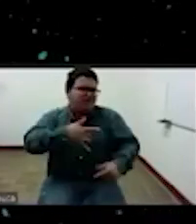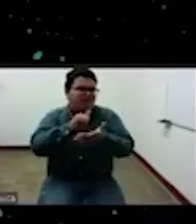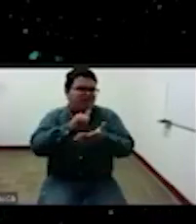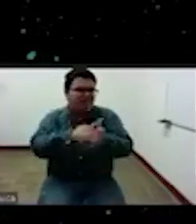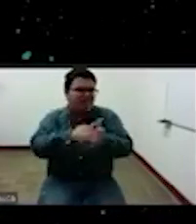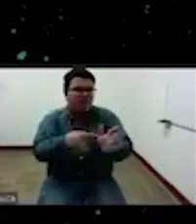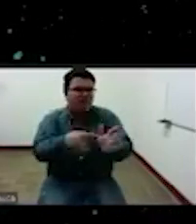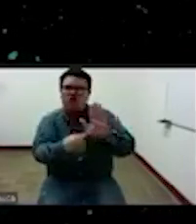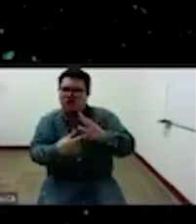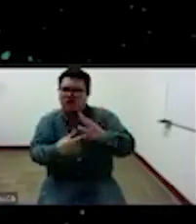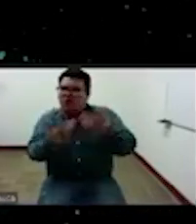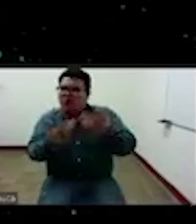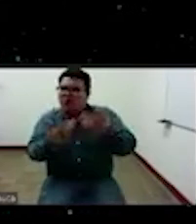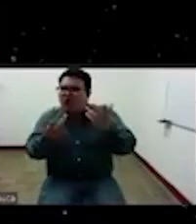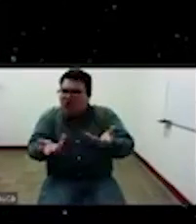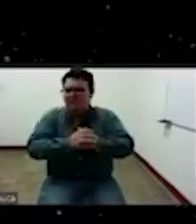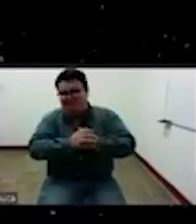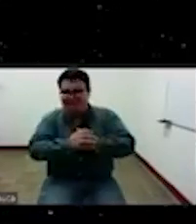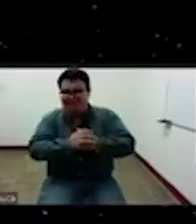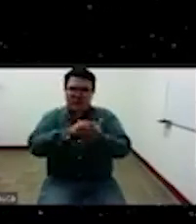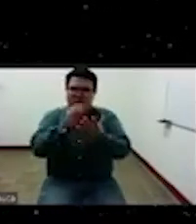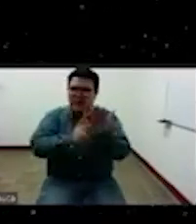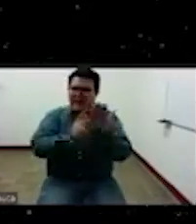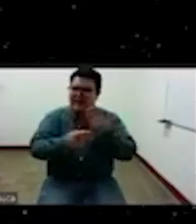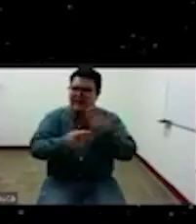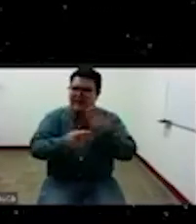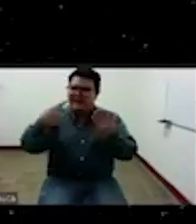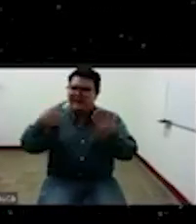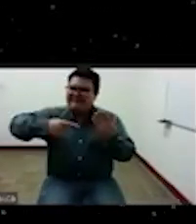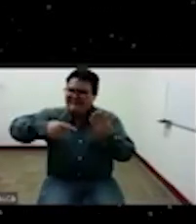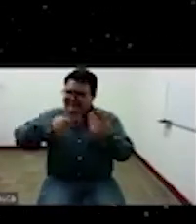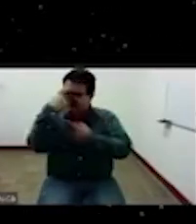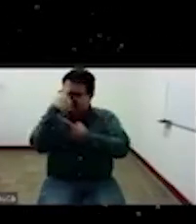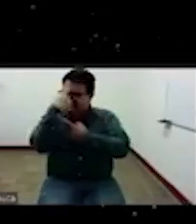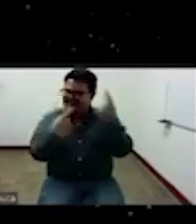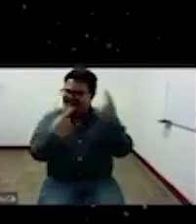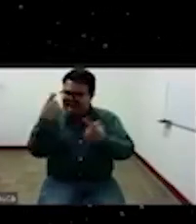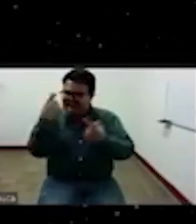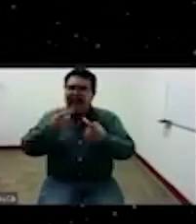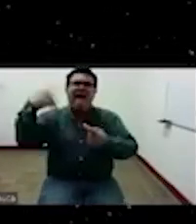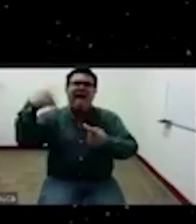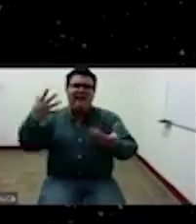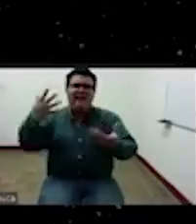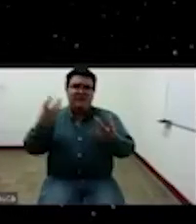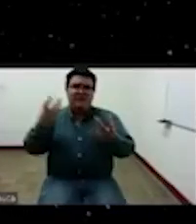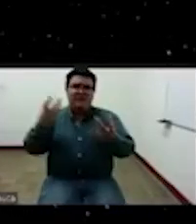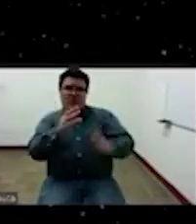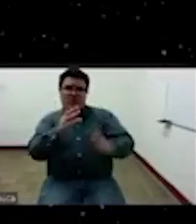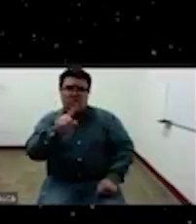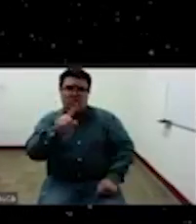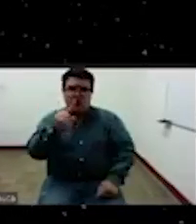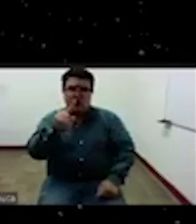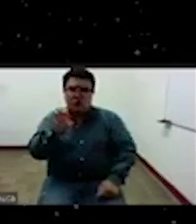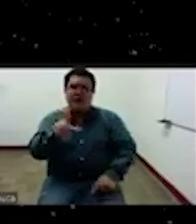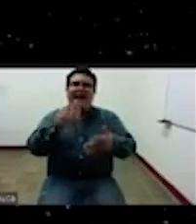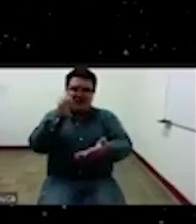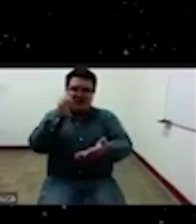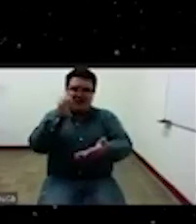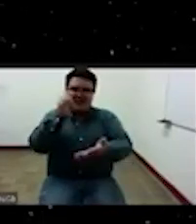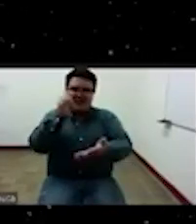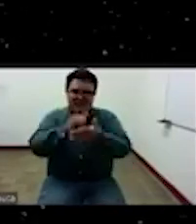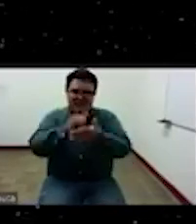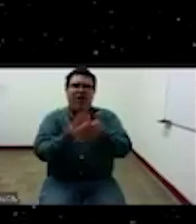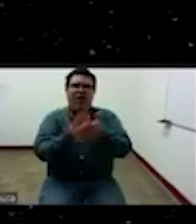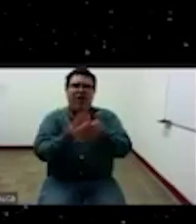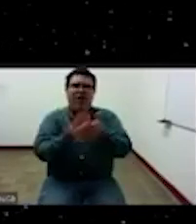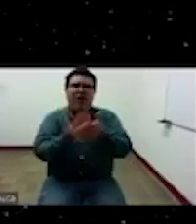dentro de de ese proyecto que Dussel llama o menciona la transmodernidad ¿cierto? eh y que